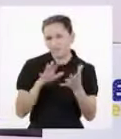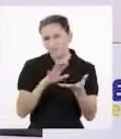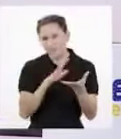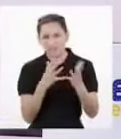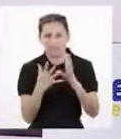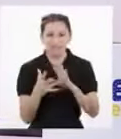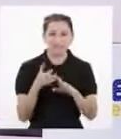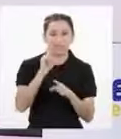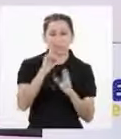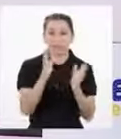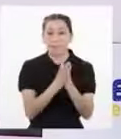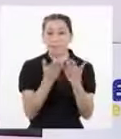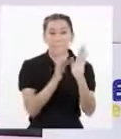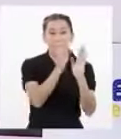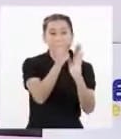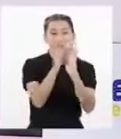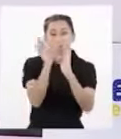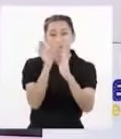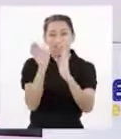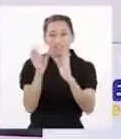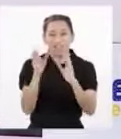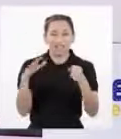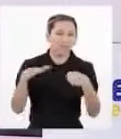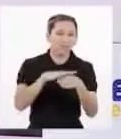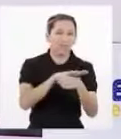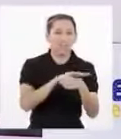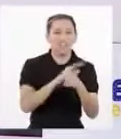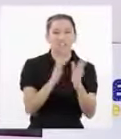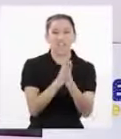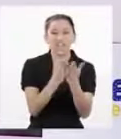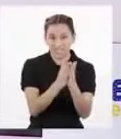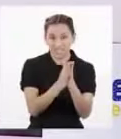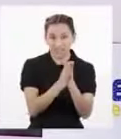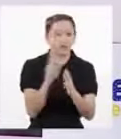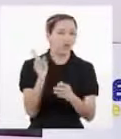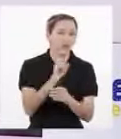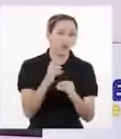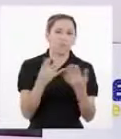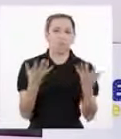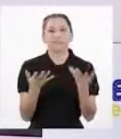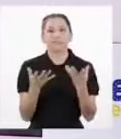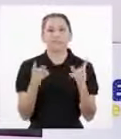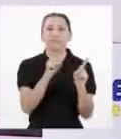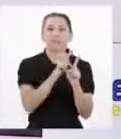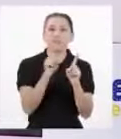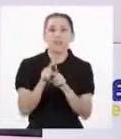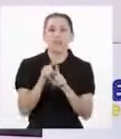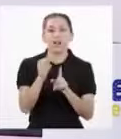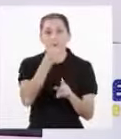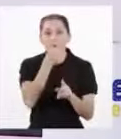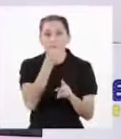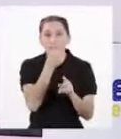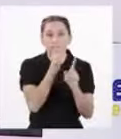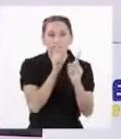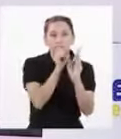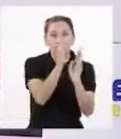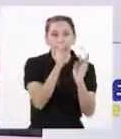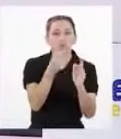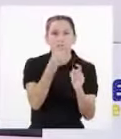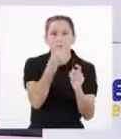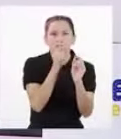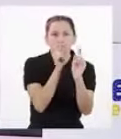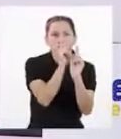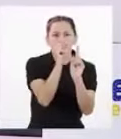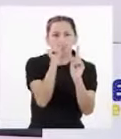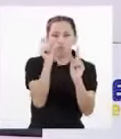realmente a una biblioteca real llena de libros, analógica Si no, que al estar codificada es más parecida